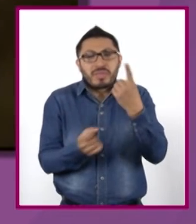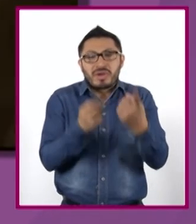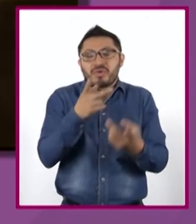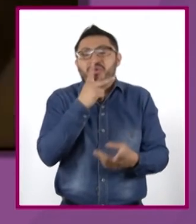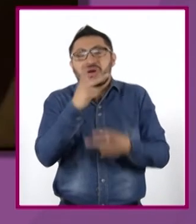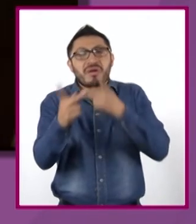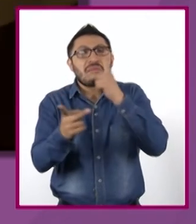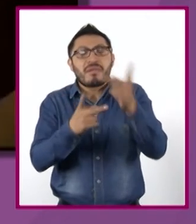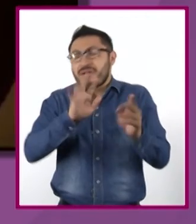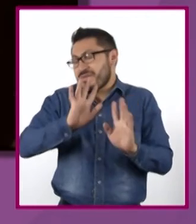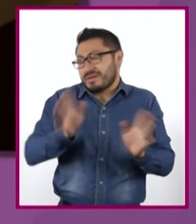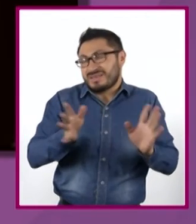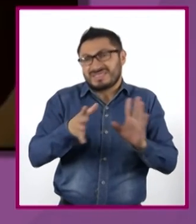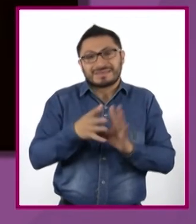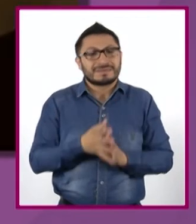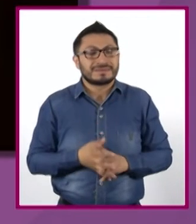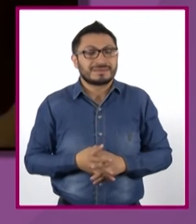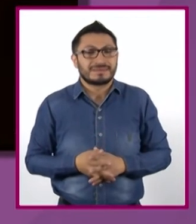cuento.